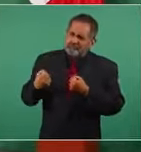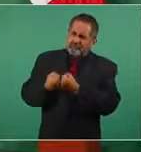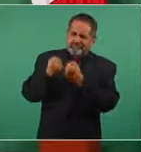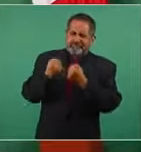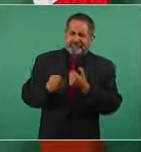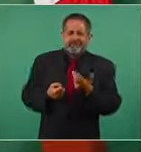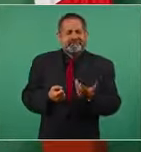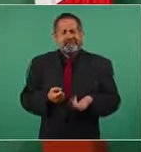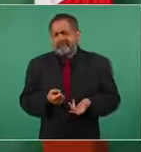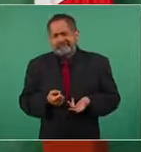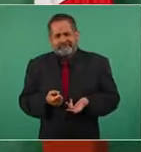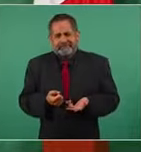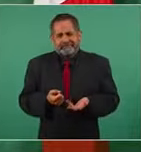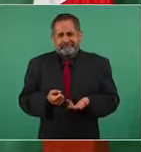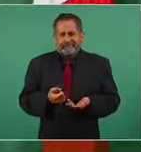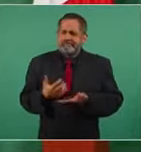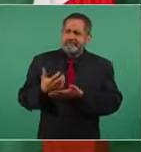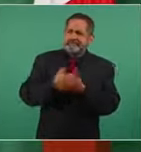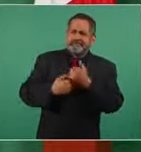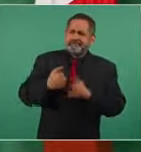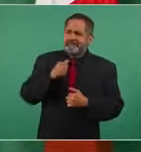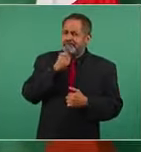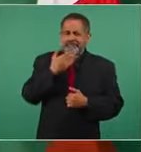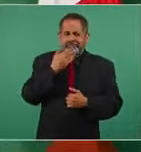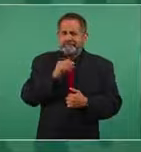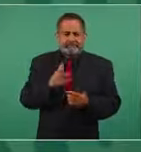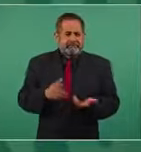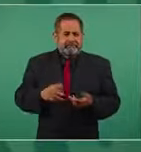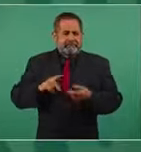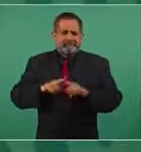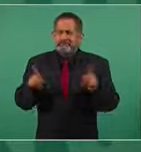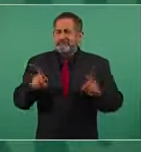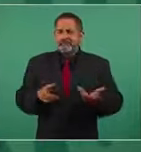No se logra nada, al contrario,